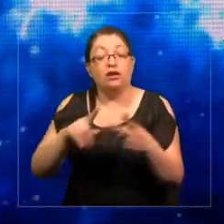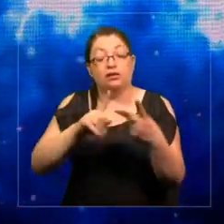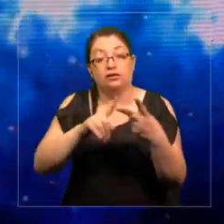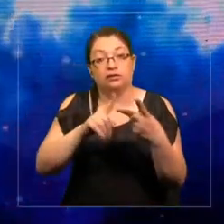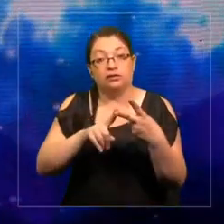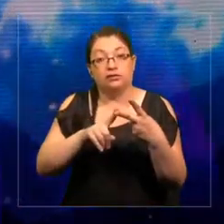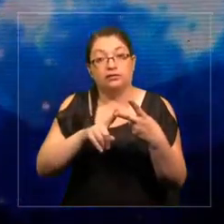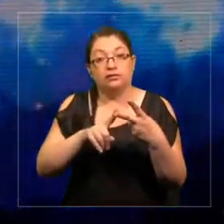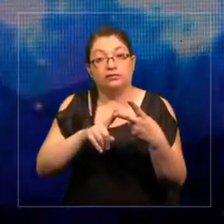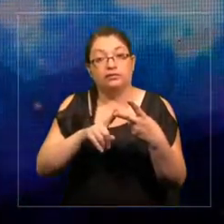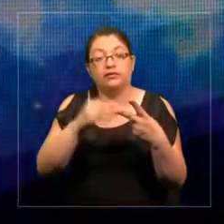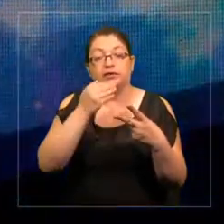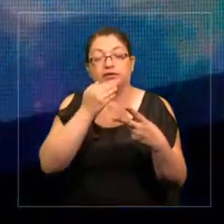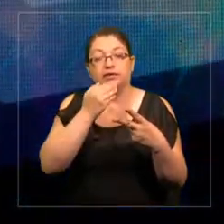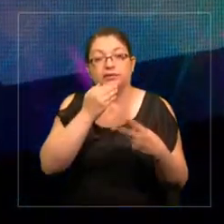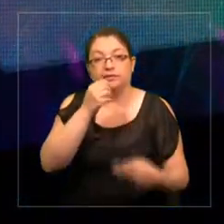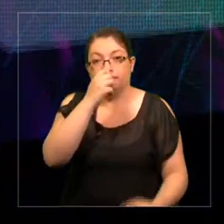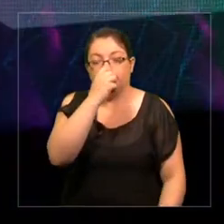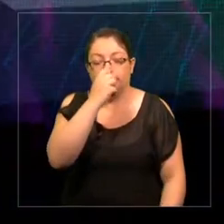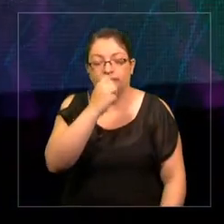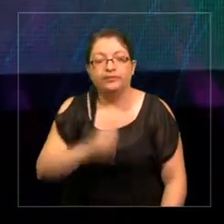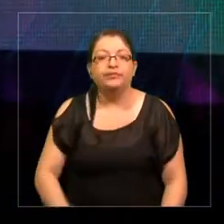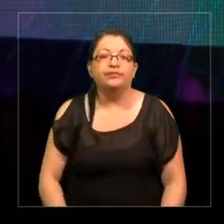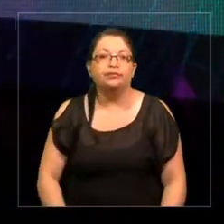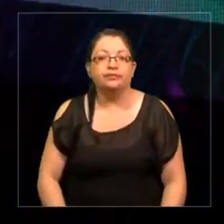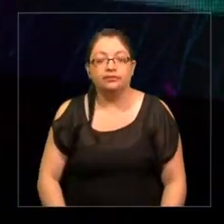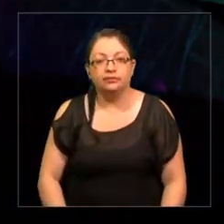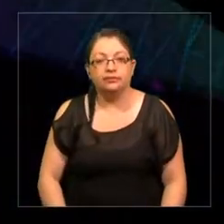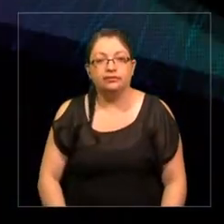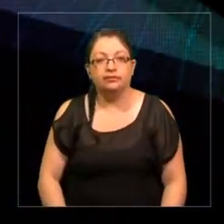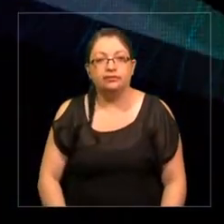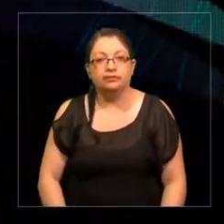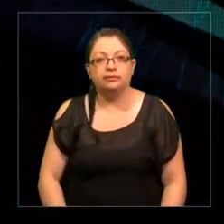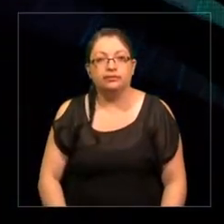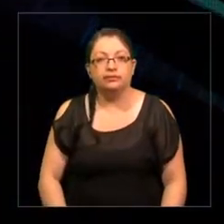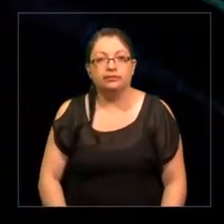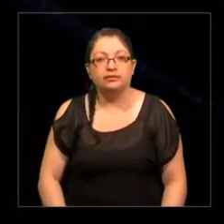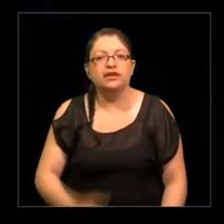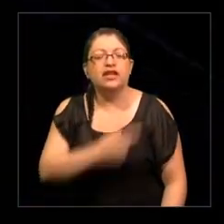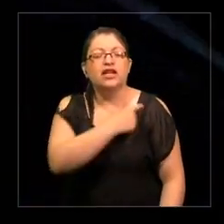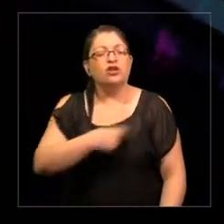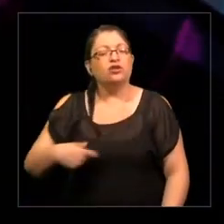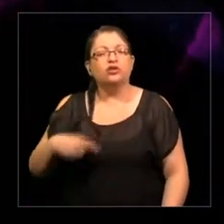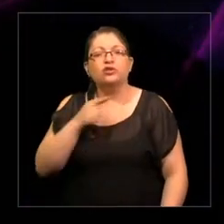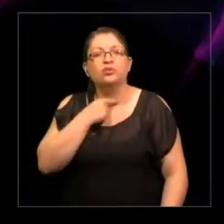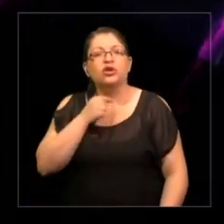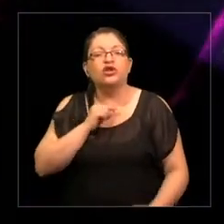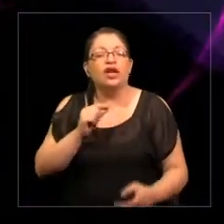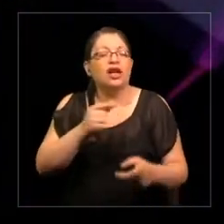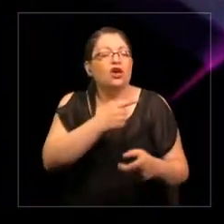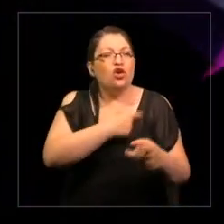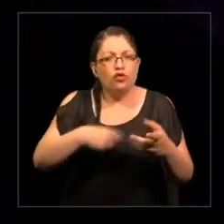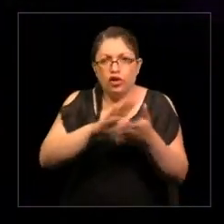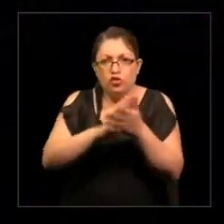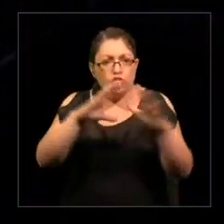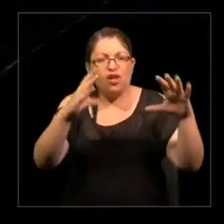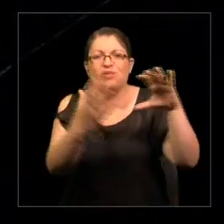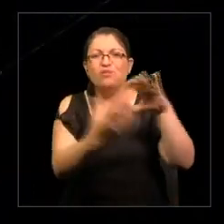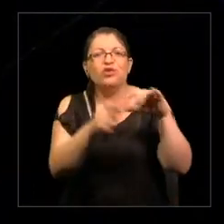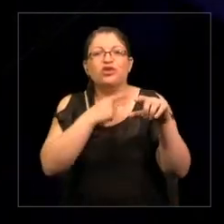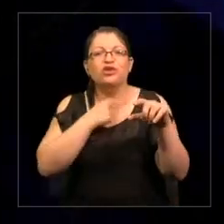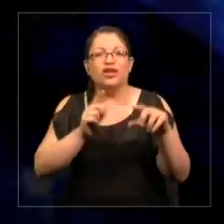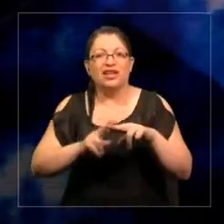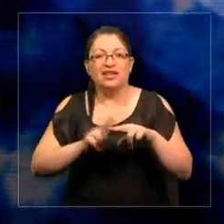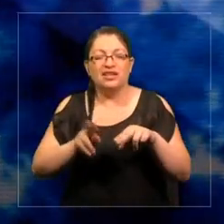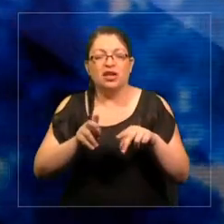es también la reticencia del gobierno para regular. Los gobiernos alrededor del mundo no quieren hacer